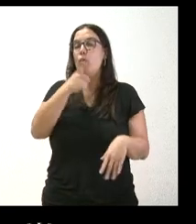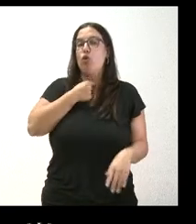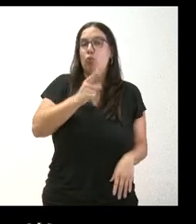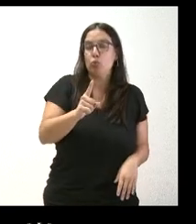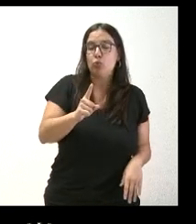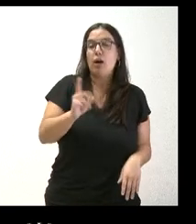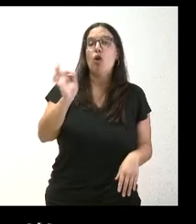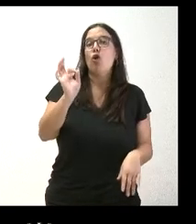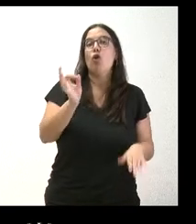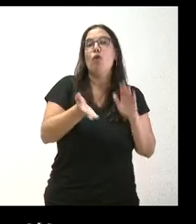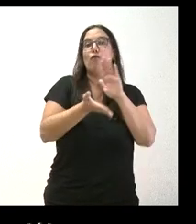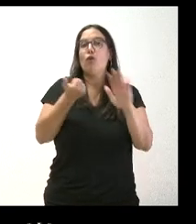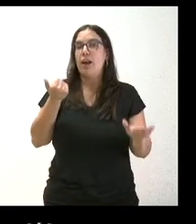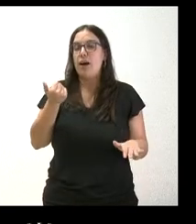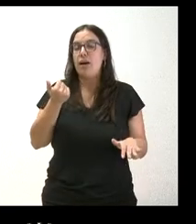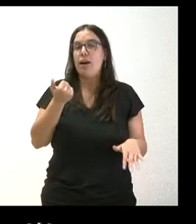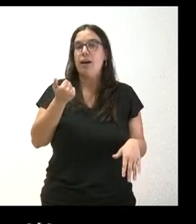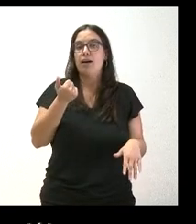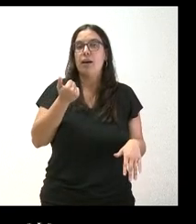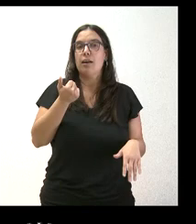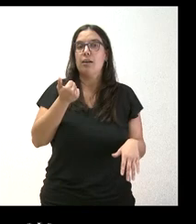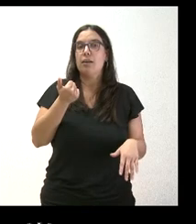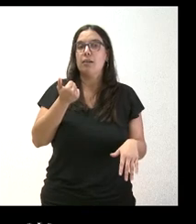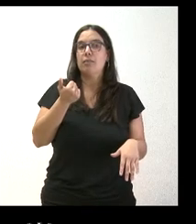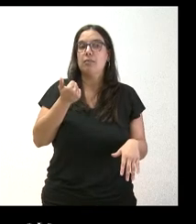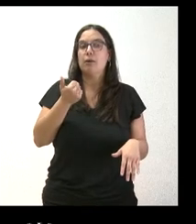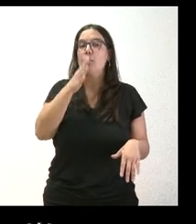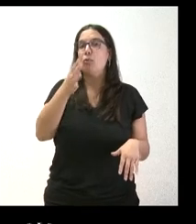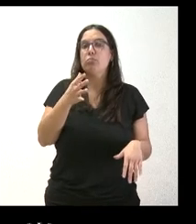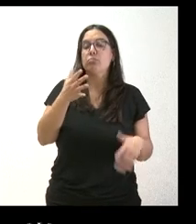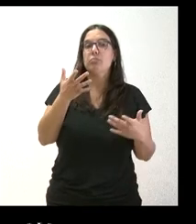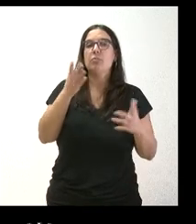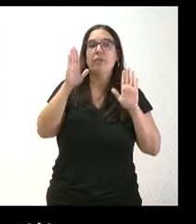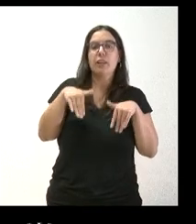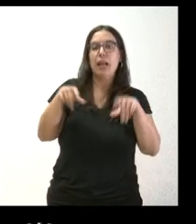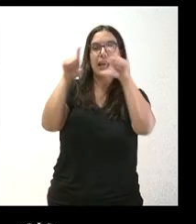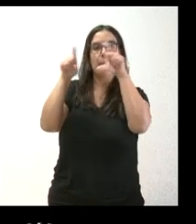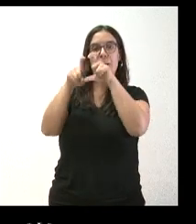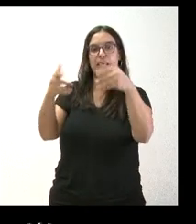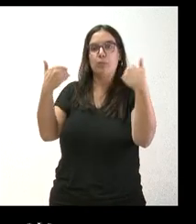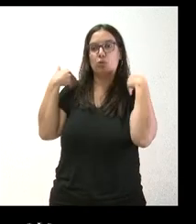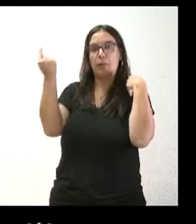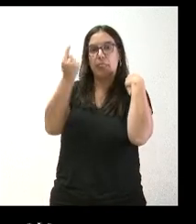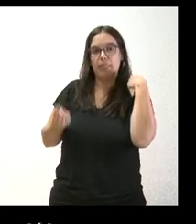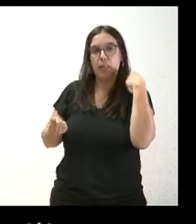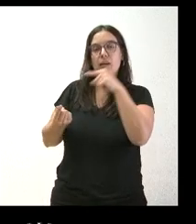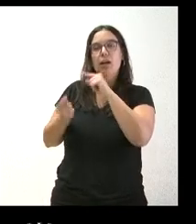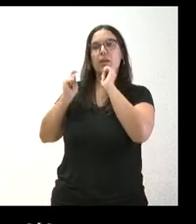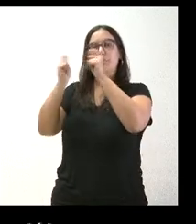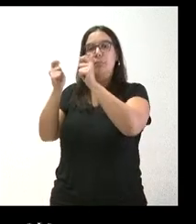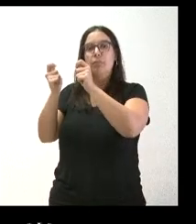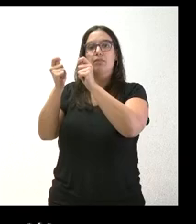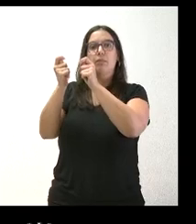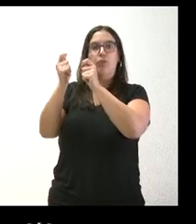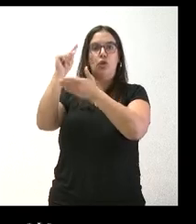y qué ocurre con esa adjudicación, si se deshace, si se devuelve el dinero, si se ha pagado ya o no.